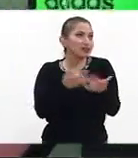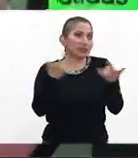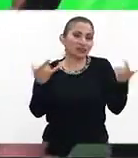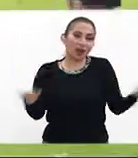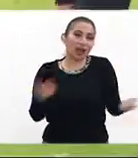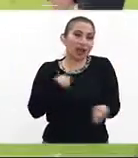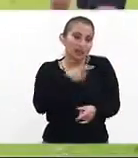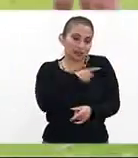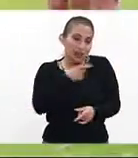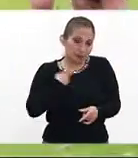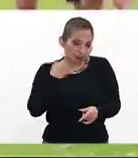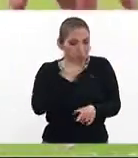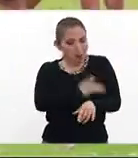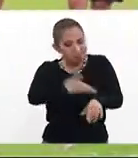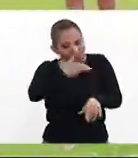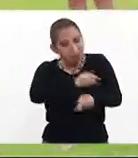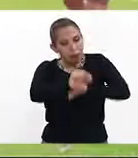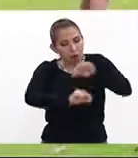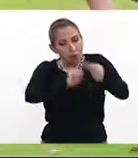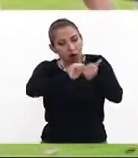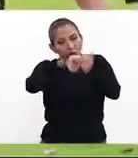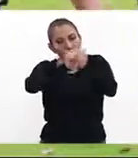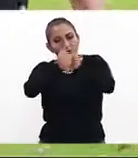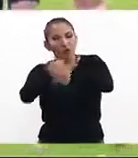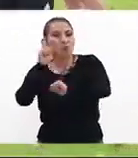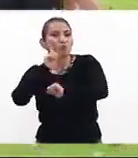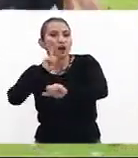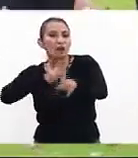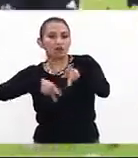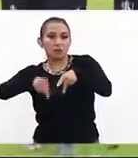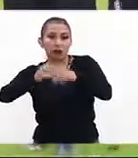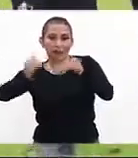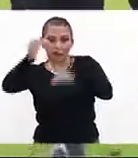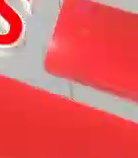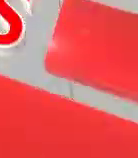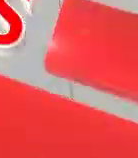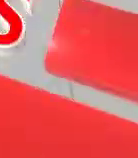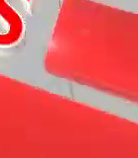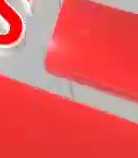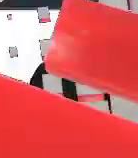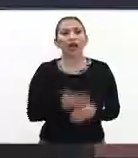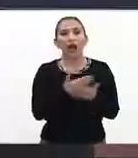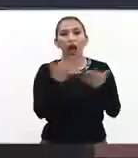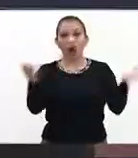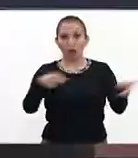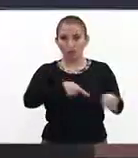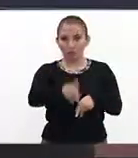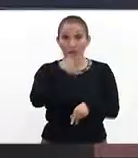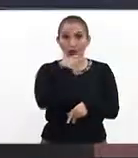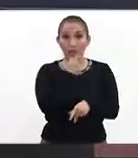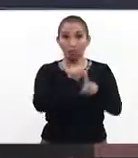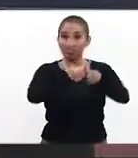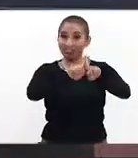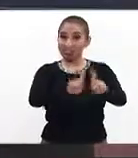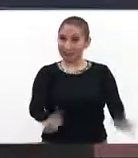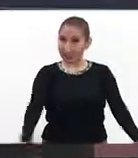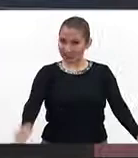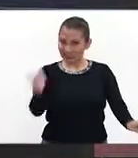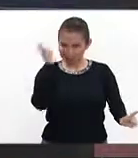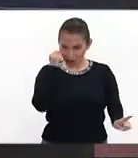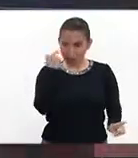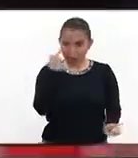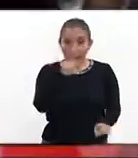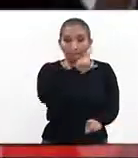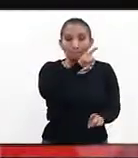se tendrán que ir obviamente arreglando para que el fútbol femenino crezca, vamos ahora al varonil, muy diferente, escuchen la